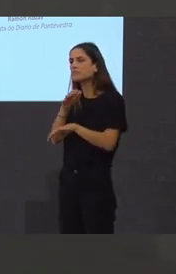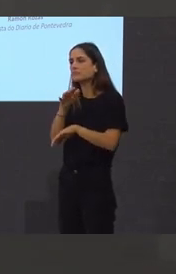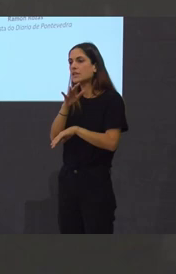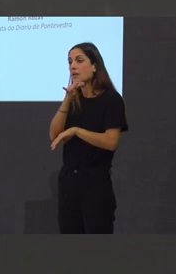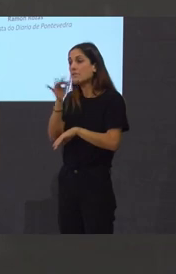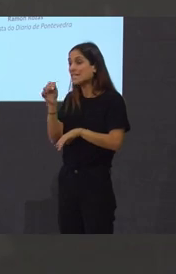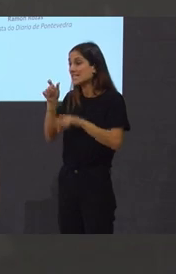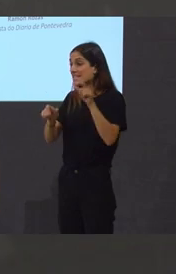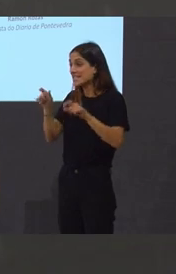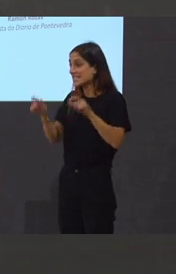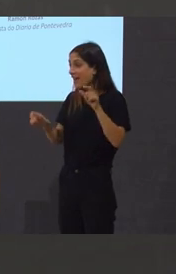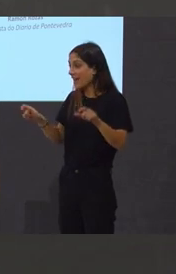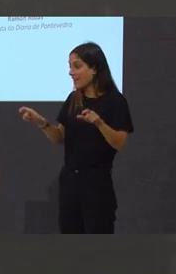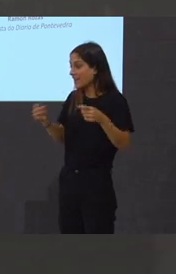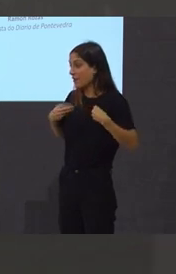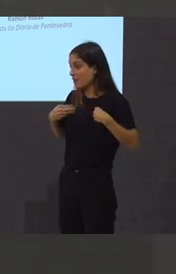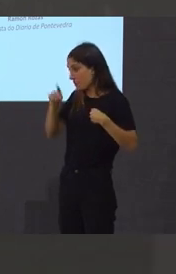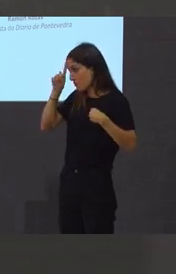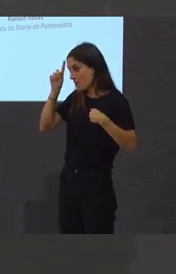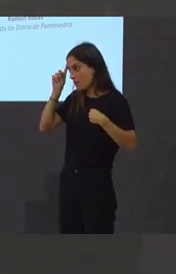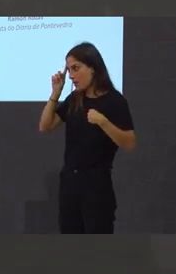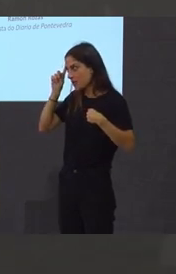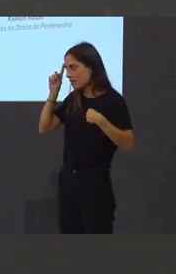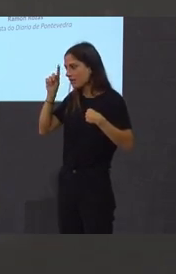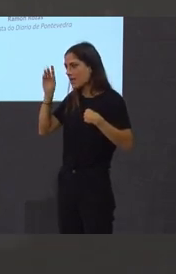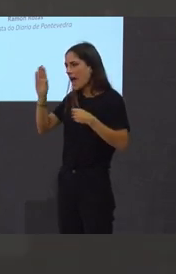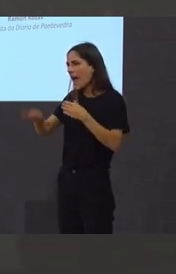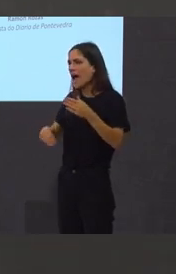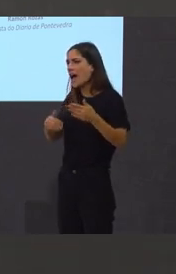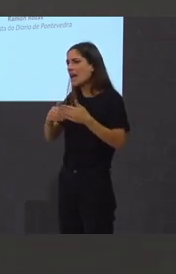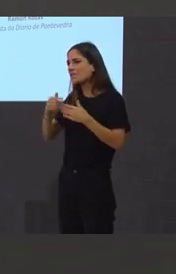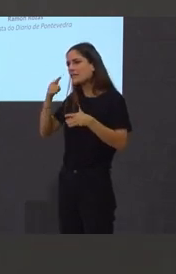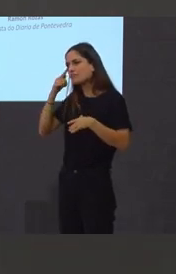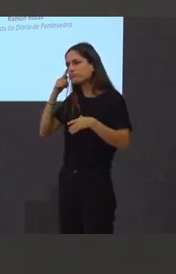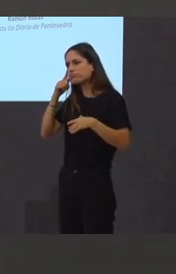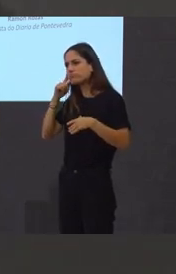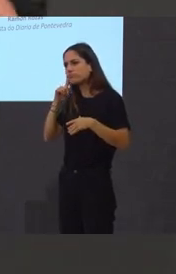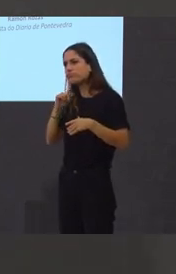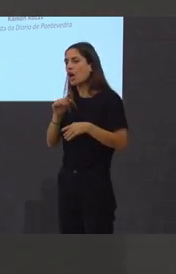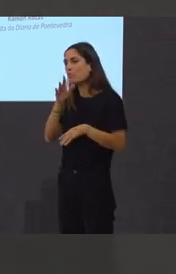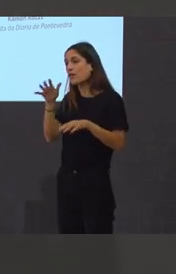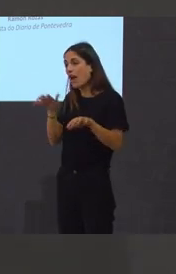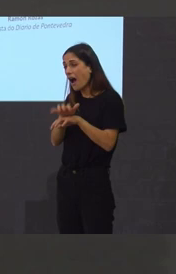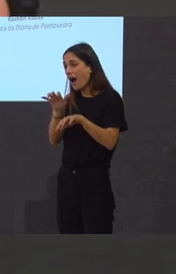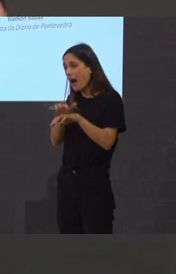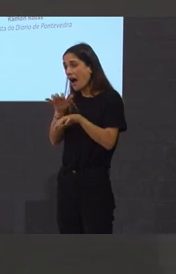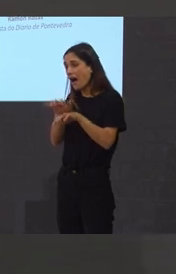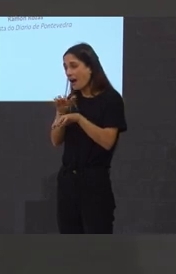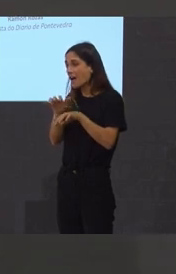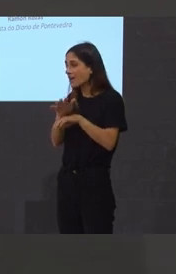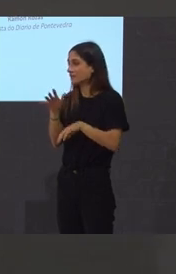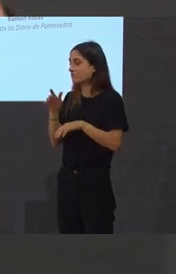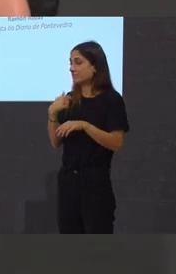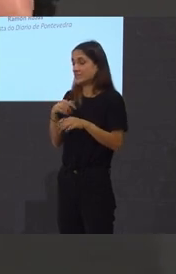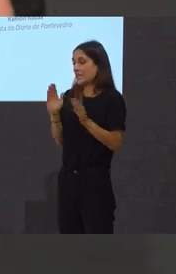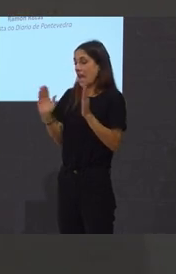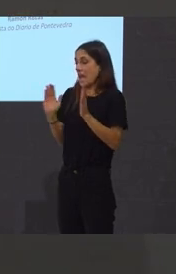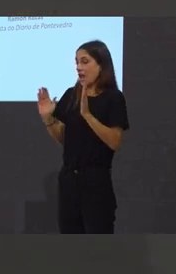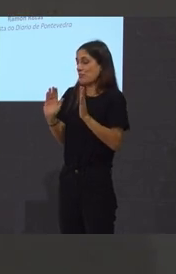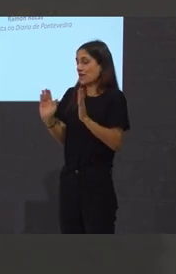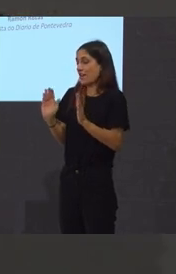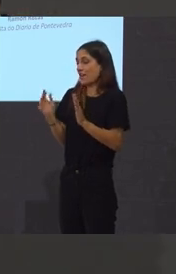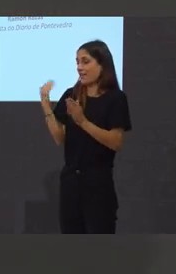del descojone basicamente que lle producía comprender naquel momento e foi superpotente porque